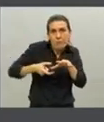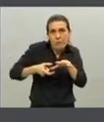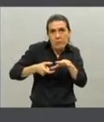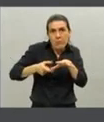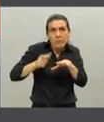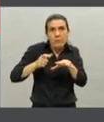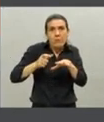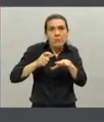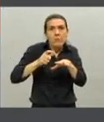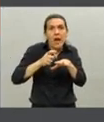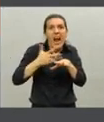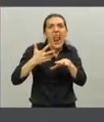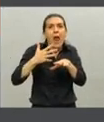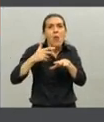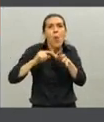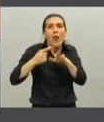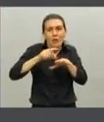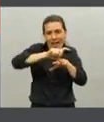el Gran Buenos Aires.